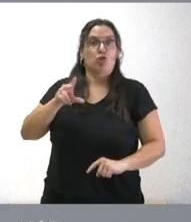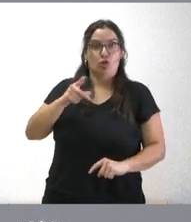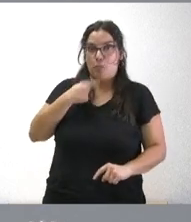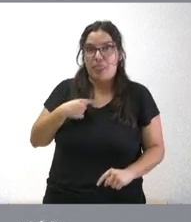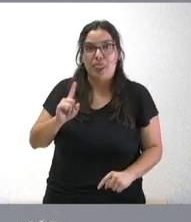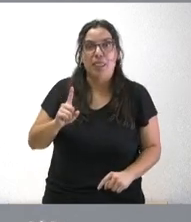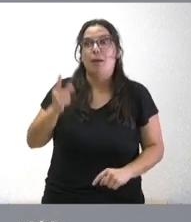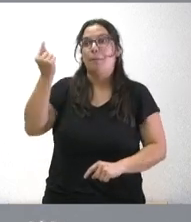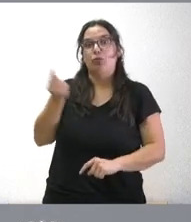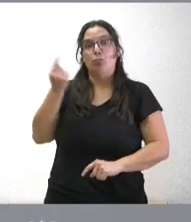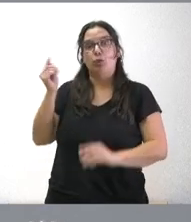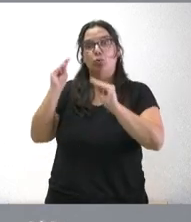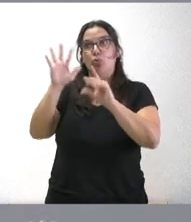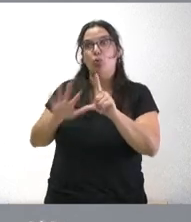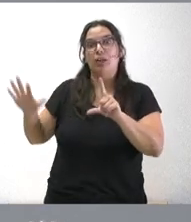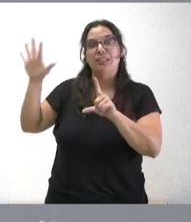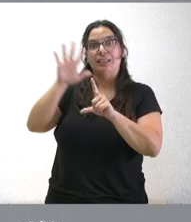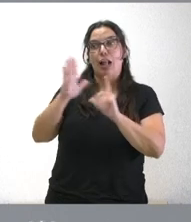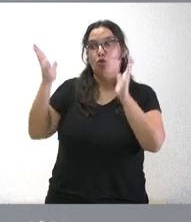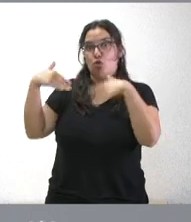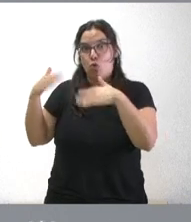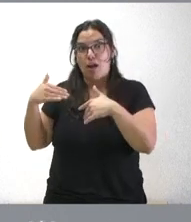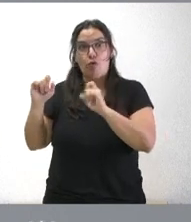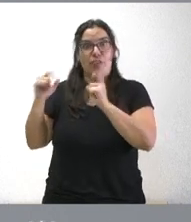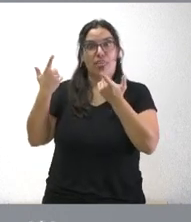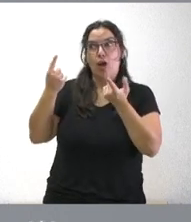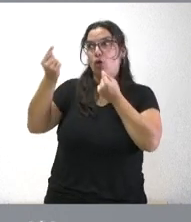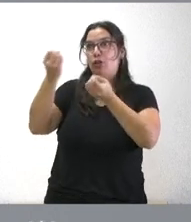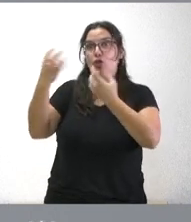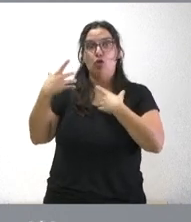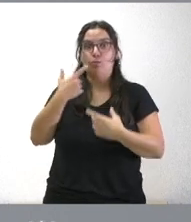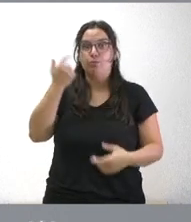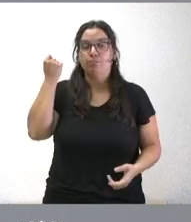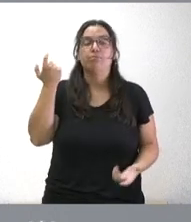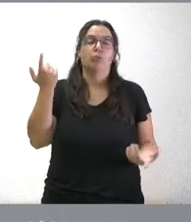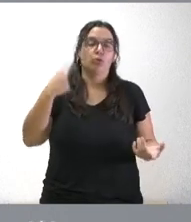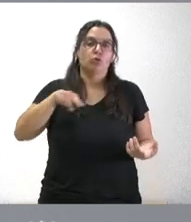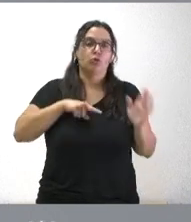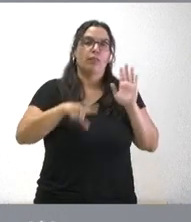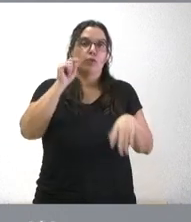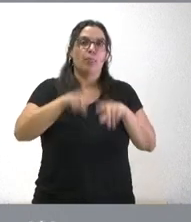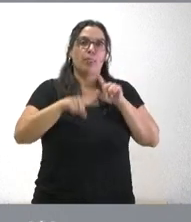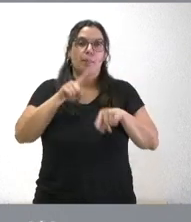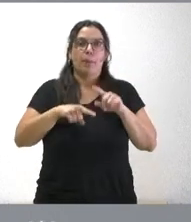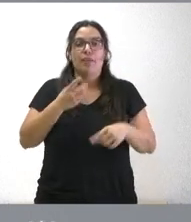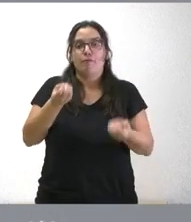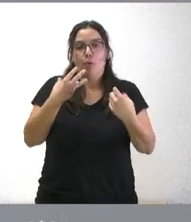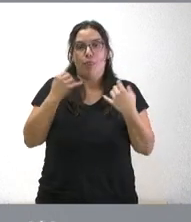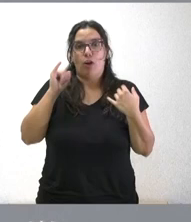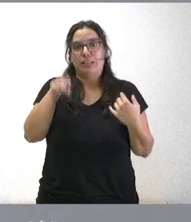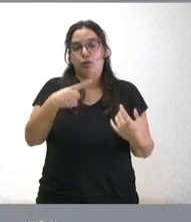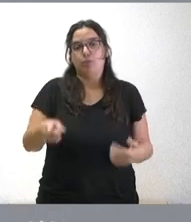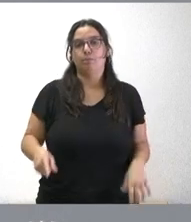de carácter definitivo o no dar ya los datos pues lógicamente tomaríamos una decisión en función de los datos que dispongamos